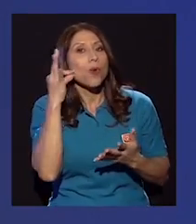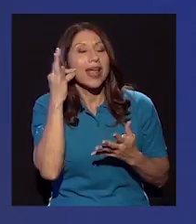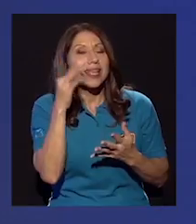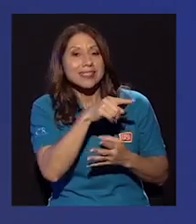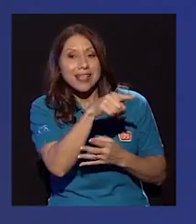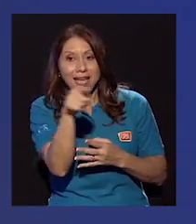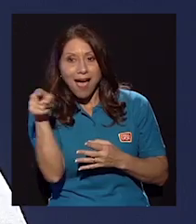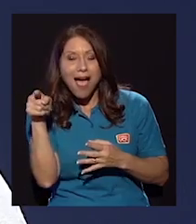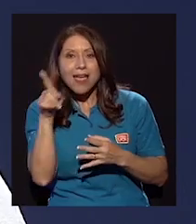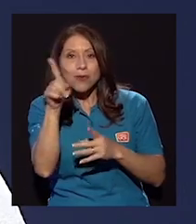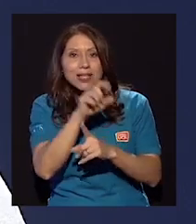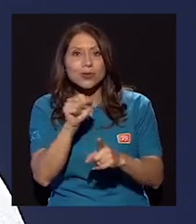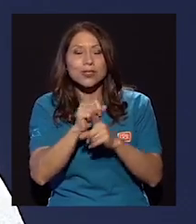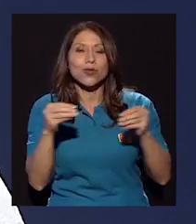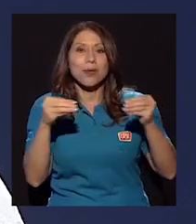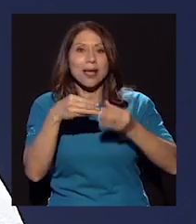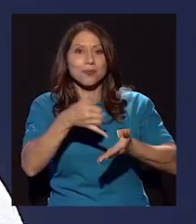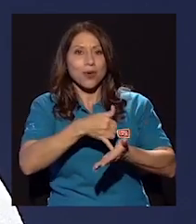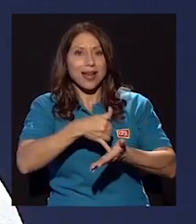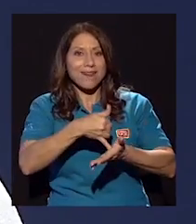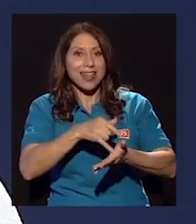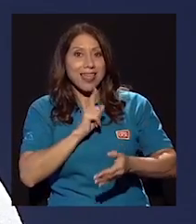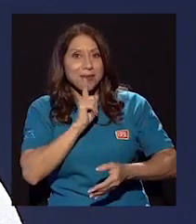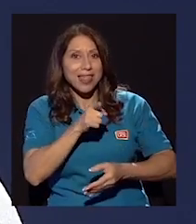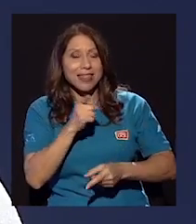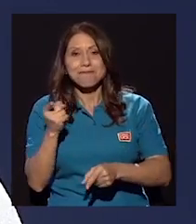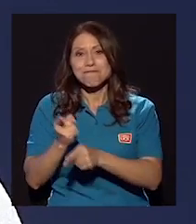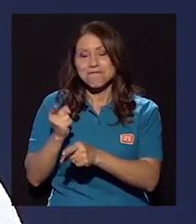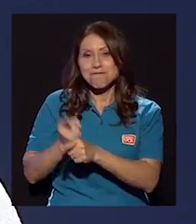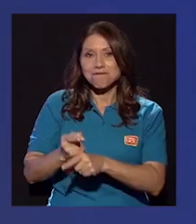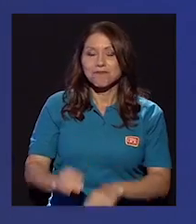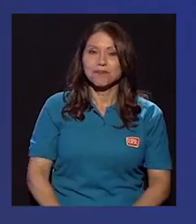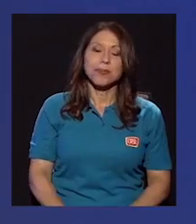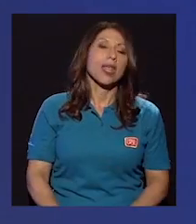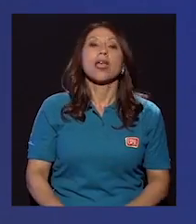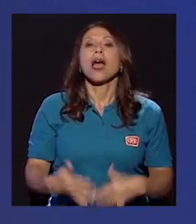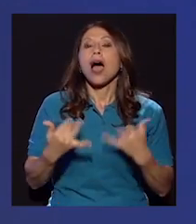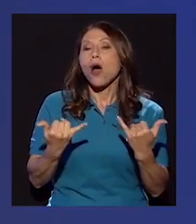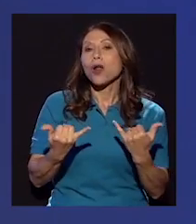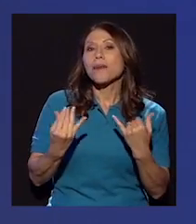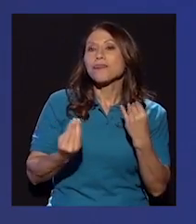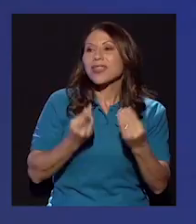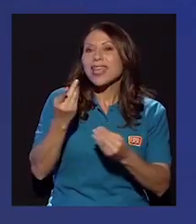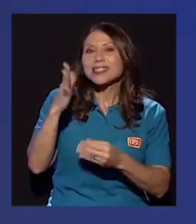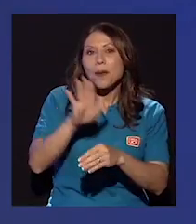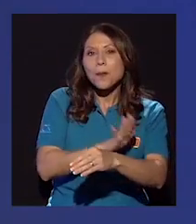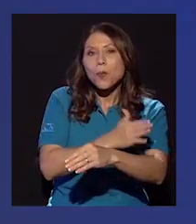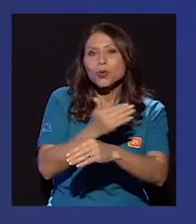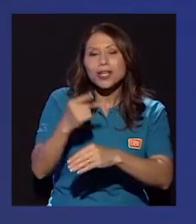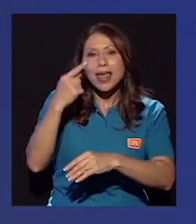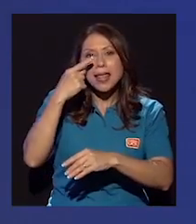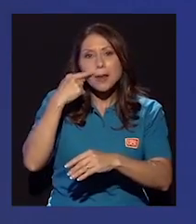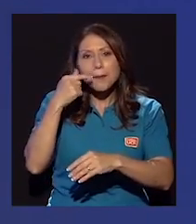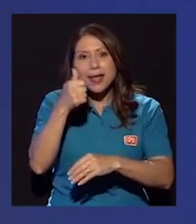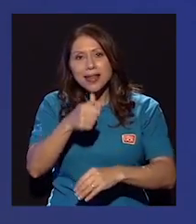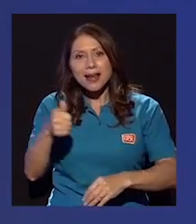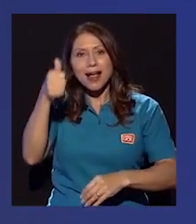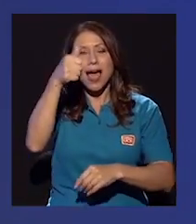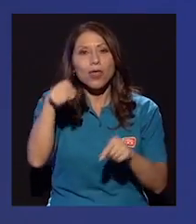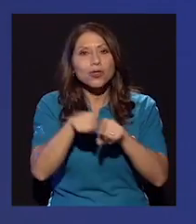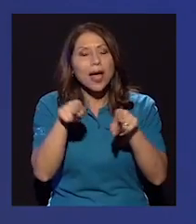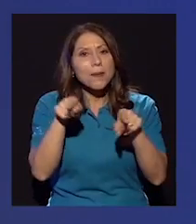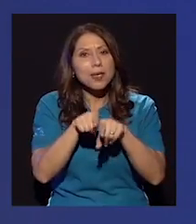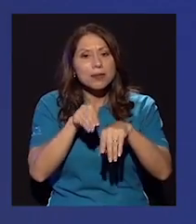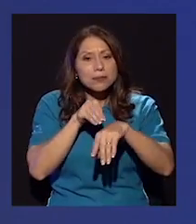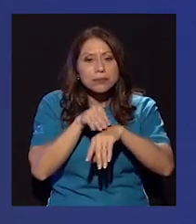vulnerabilidad. Exactamente. Ahora, ¿cómo esa música del patriarcado también ha venido a impregnar en